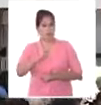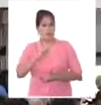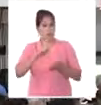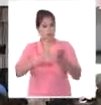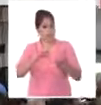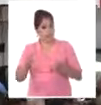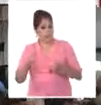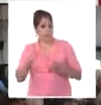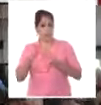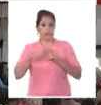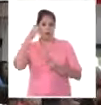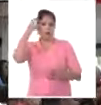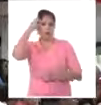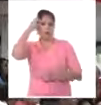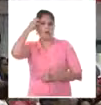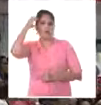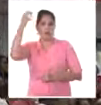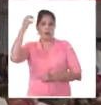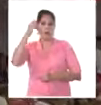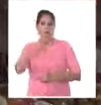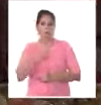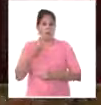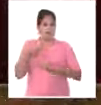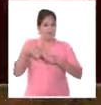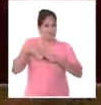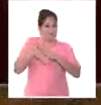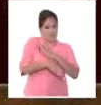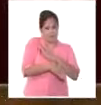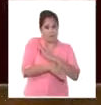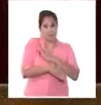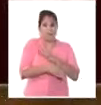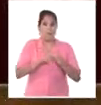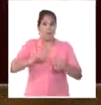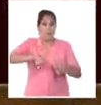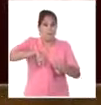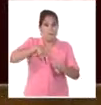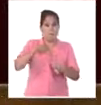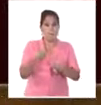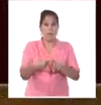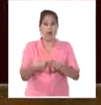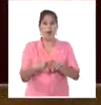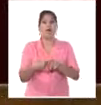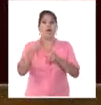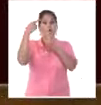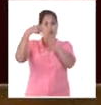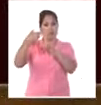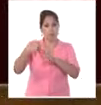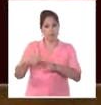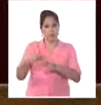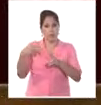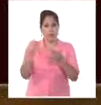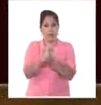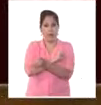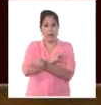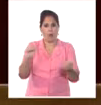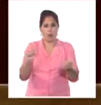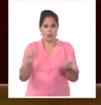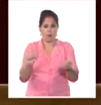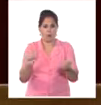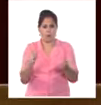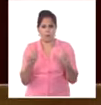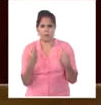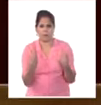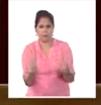partido y en el gobierno y para agudizarlo como si esto fuera poco, nos han incluido una vez más y sin fundamento alguno